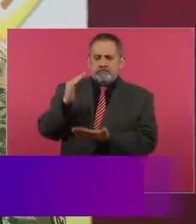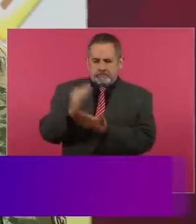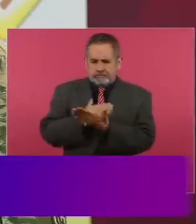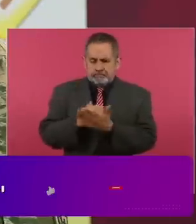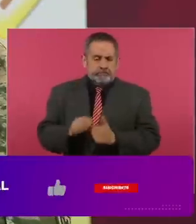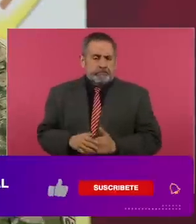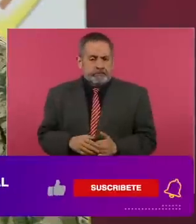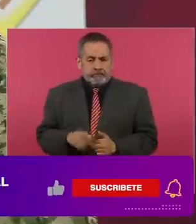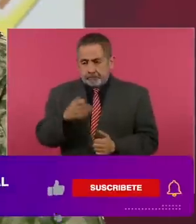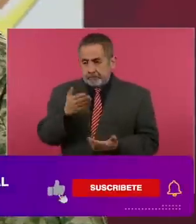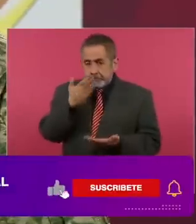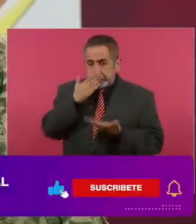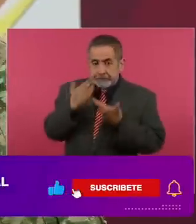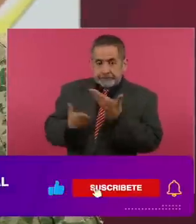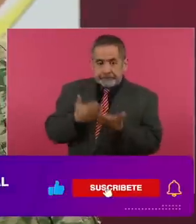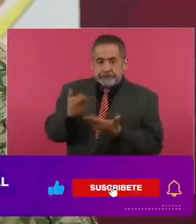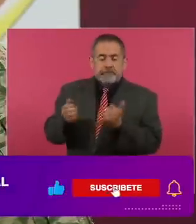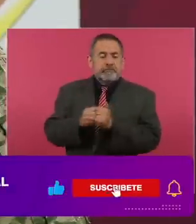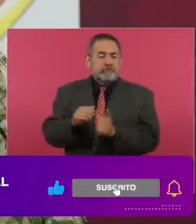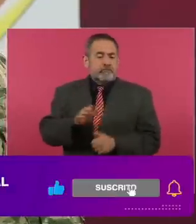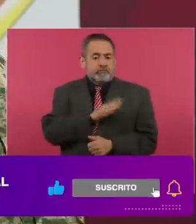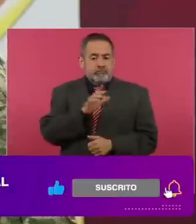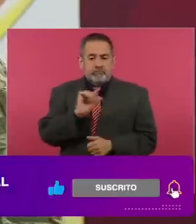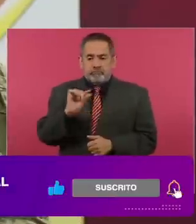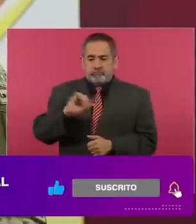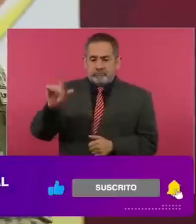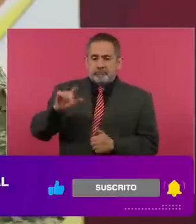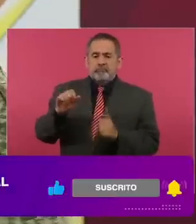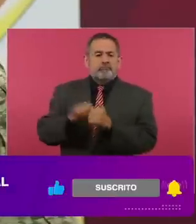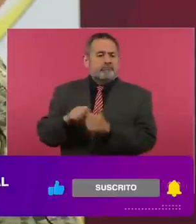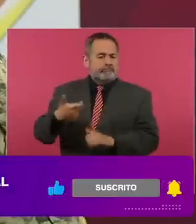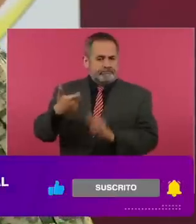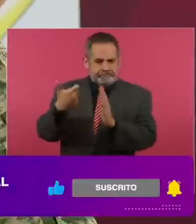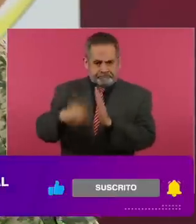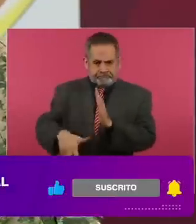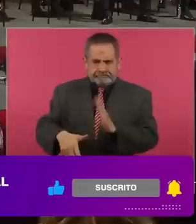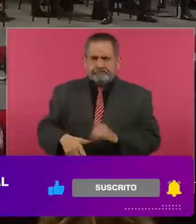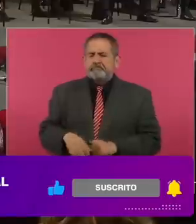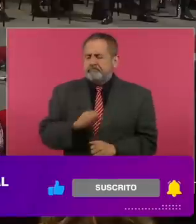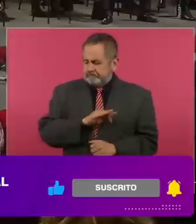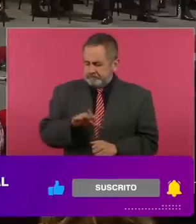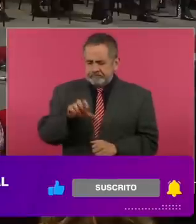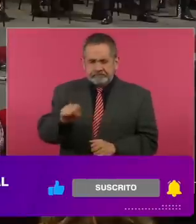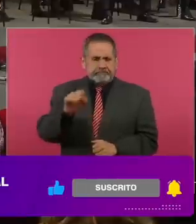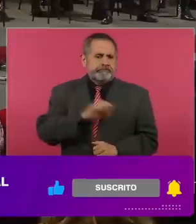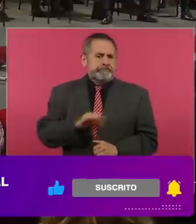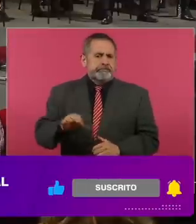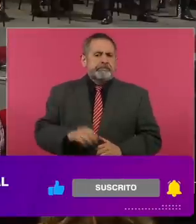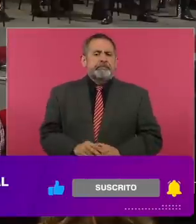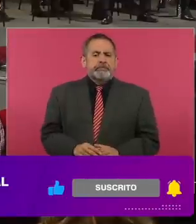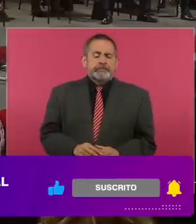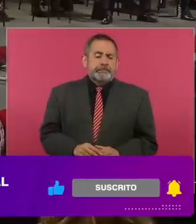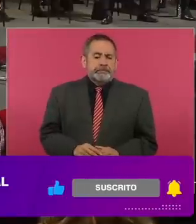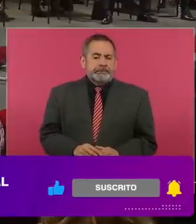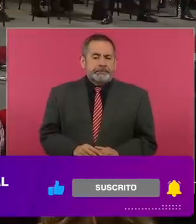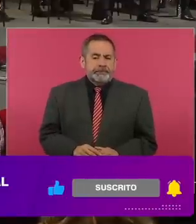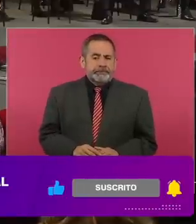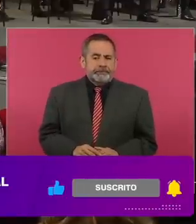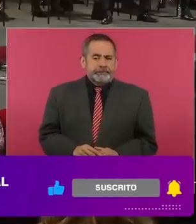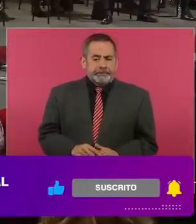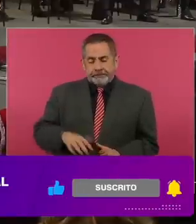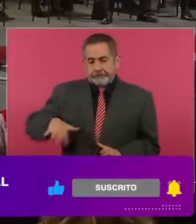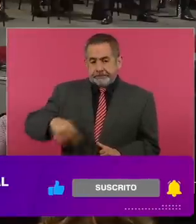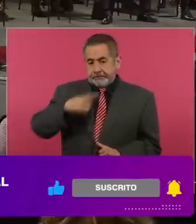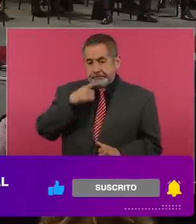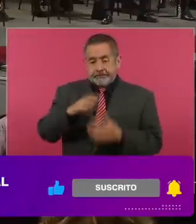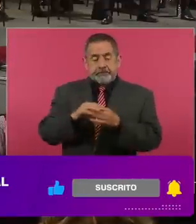mencioné, un servicio de calidad a un costo accesible. Su base principal, como ya lo cité, se